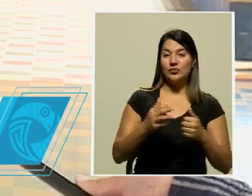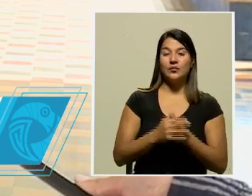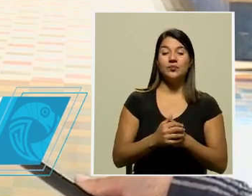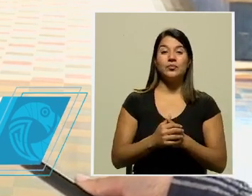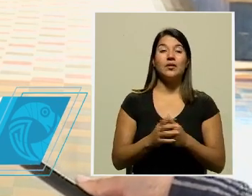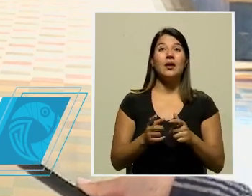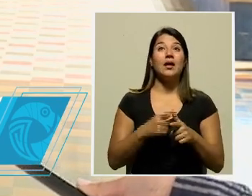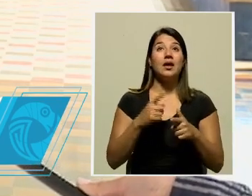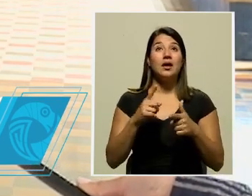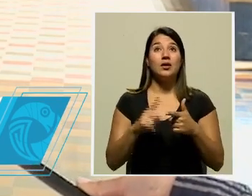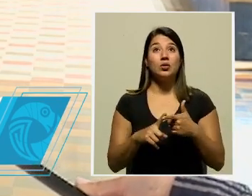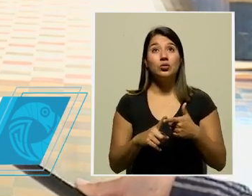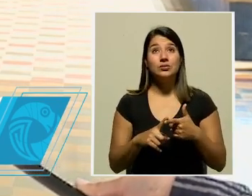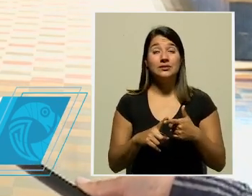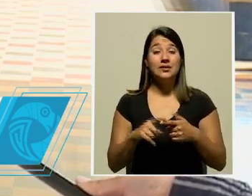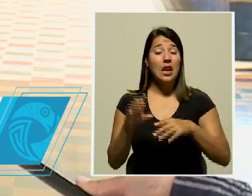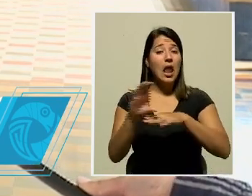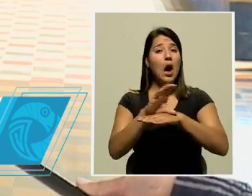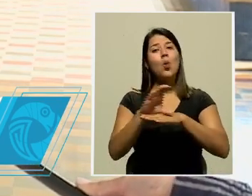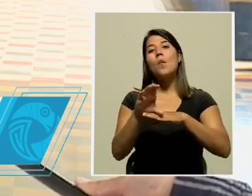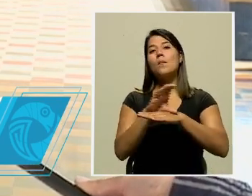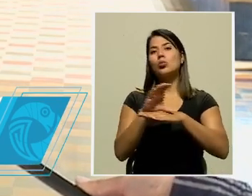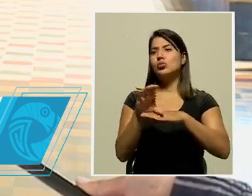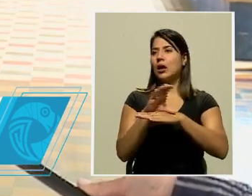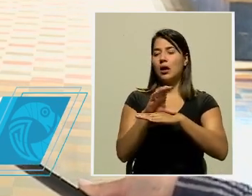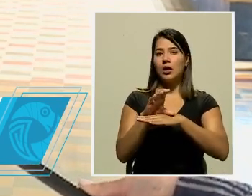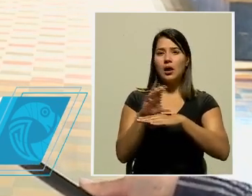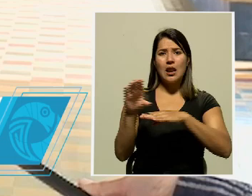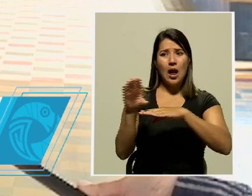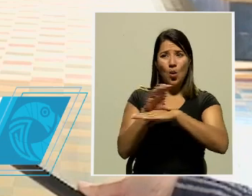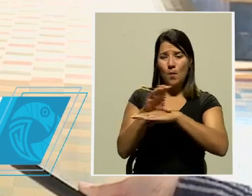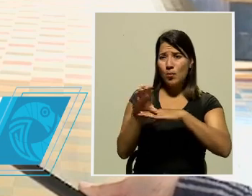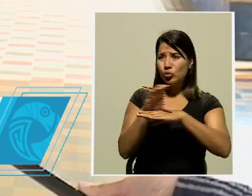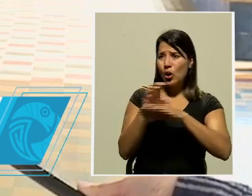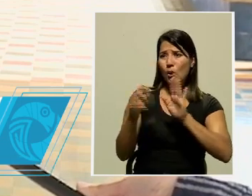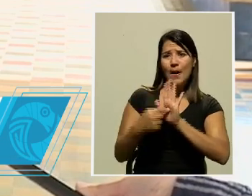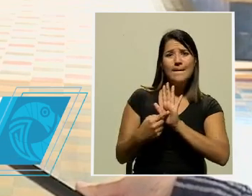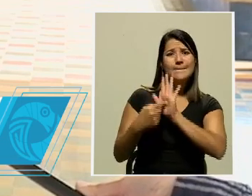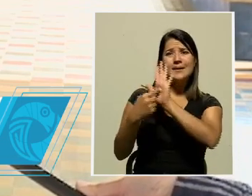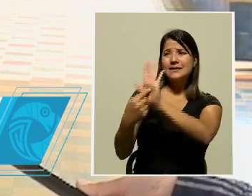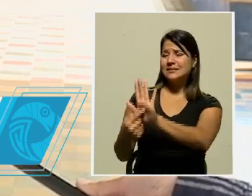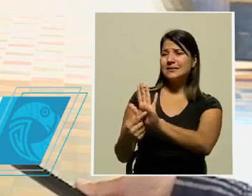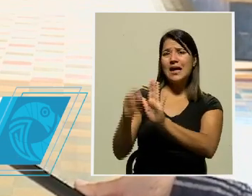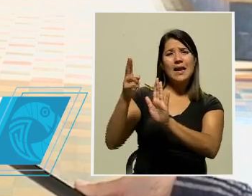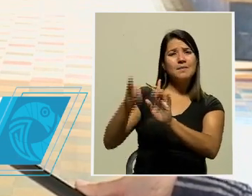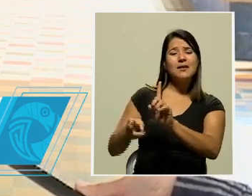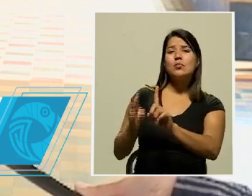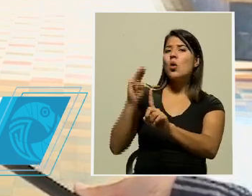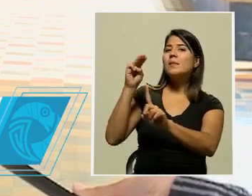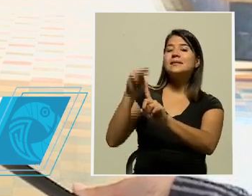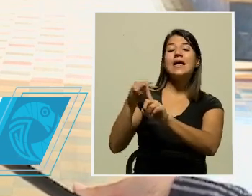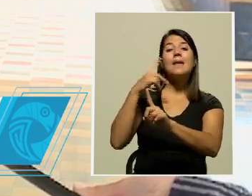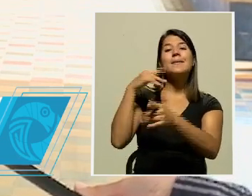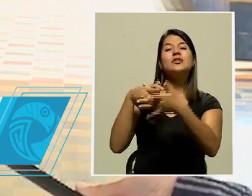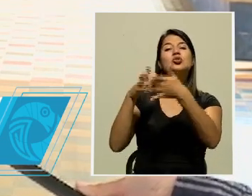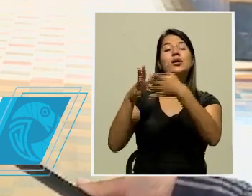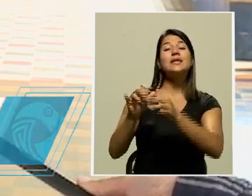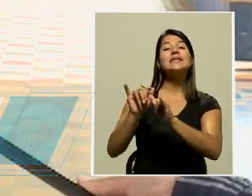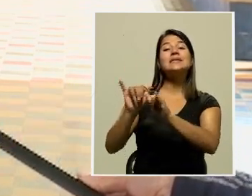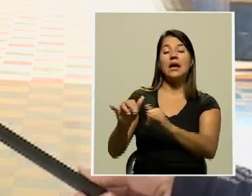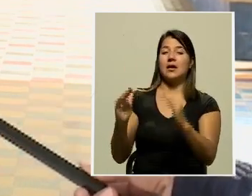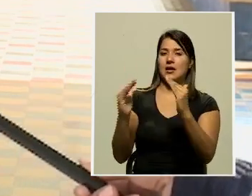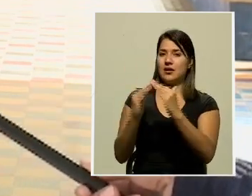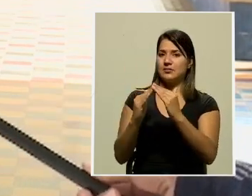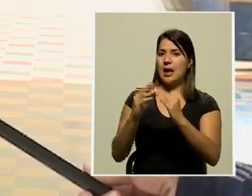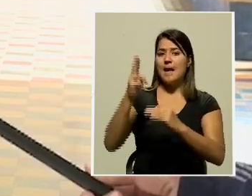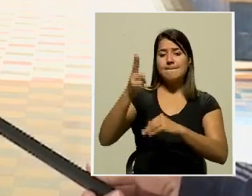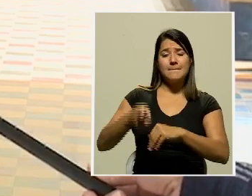para los que quedaron en la casa, va a ser lo mismo que van a recibir aquí, va a ser lo mismo que van a recibir en la casa, las mismas cinco horas,